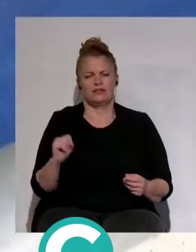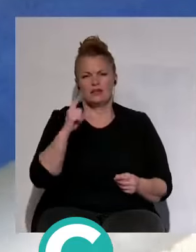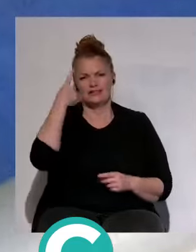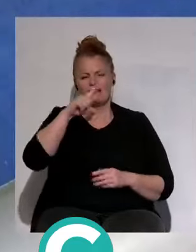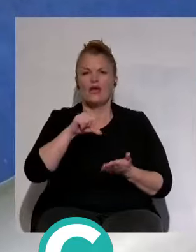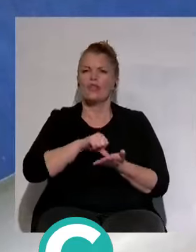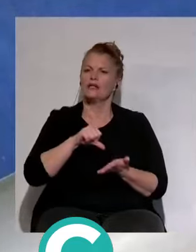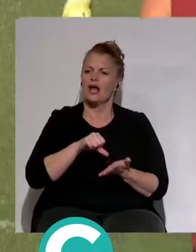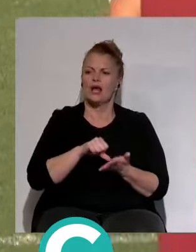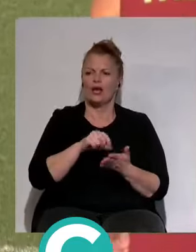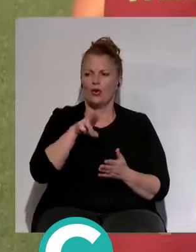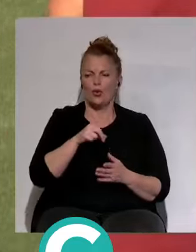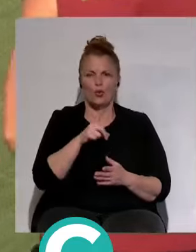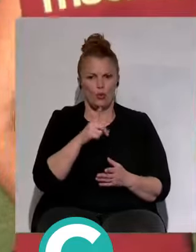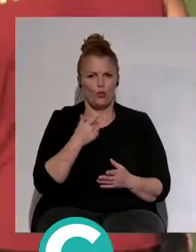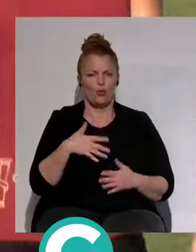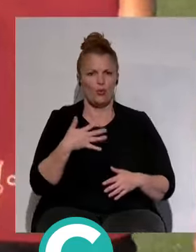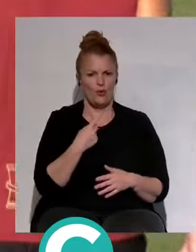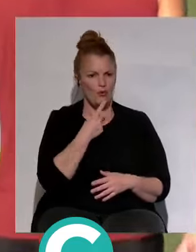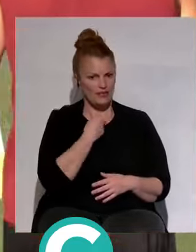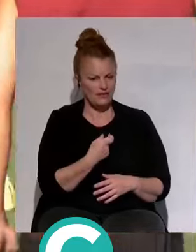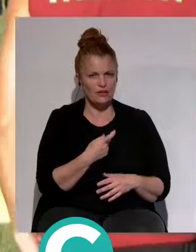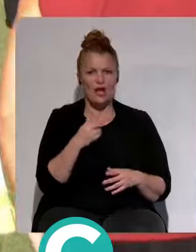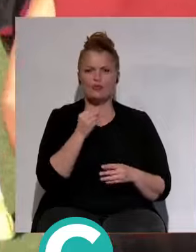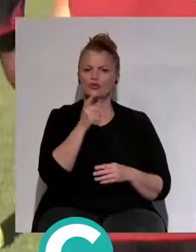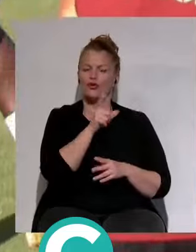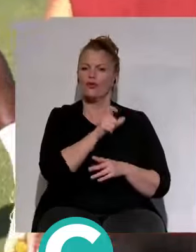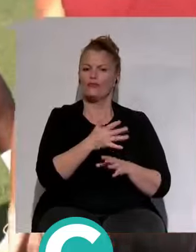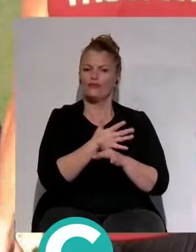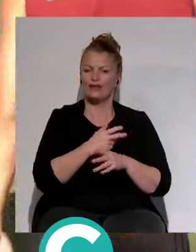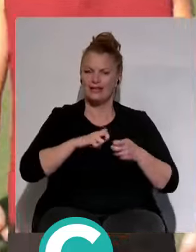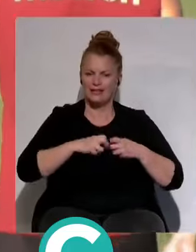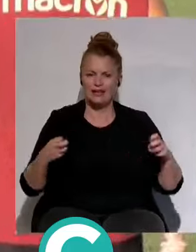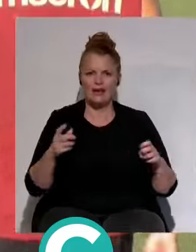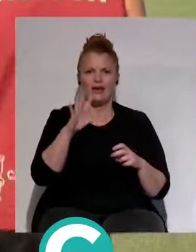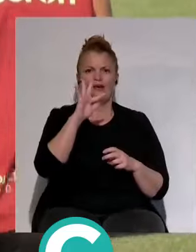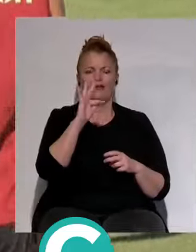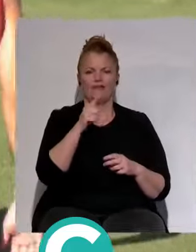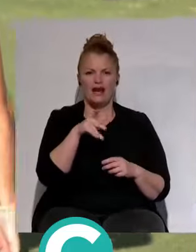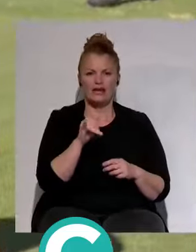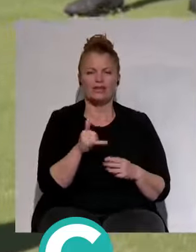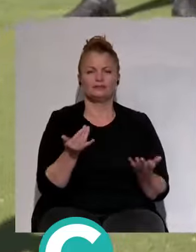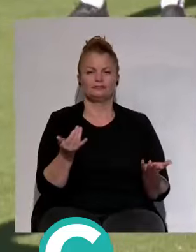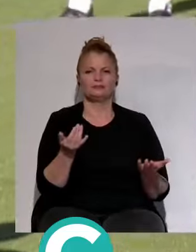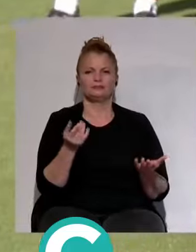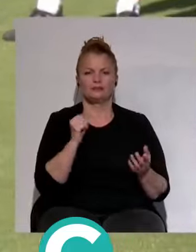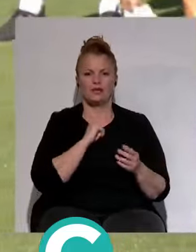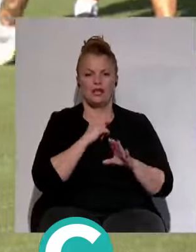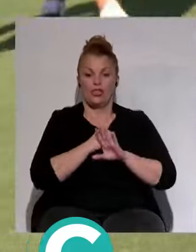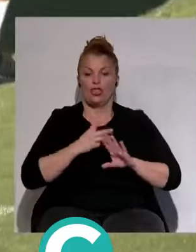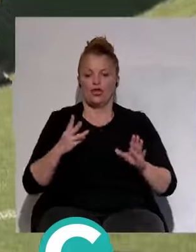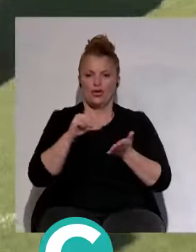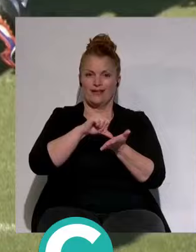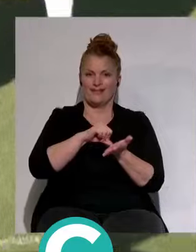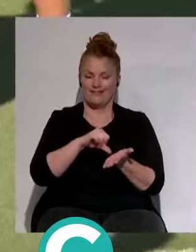teníamos un gran déficit porque teníamos futbolistas muy lesionables que eran Merez, Fali y Luis Hernández y que podíamos tener 18 centrales